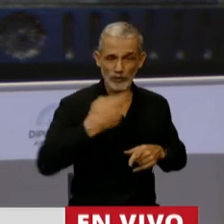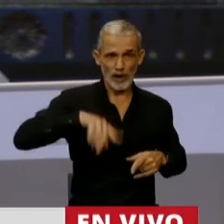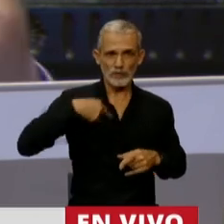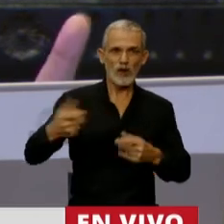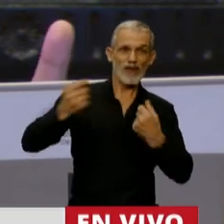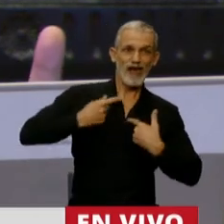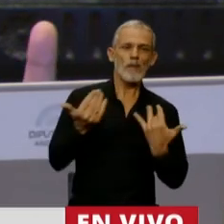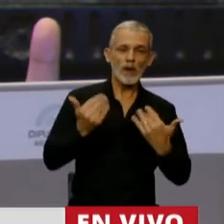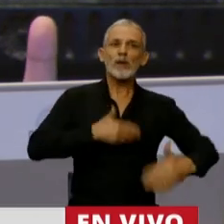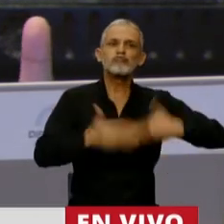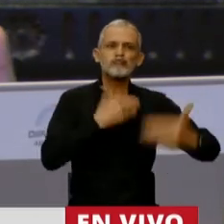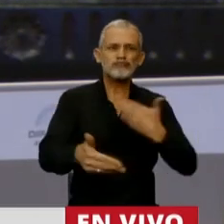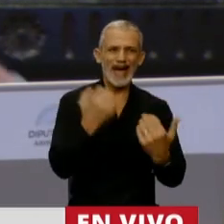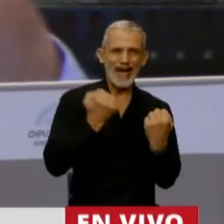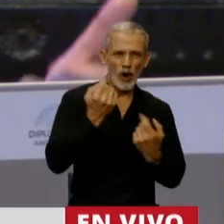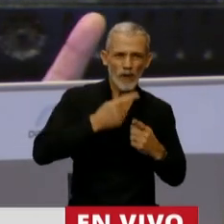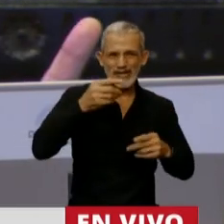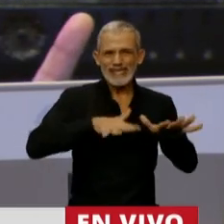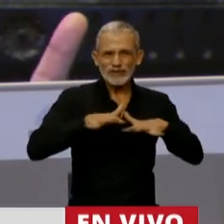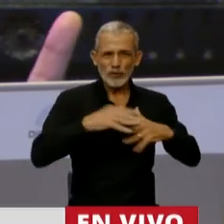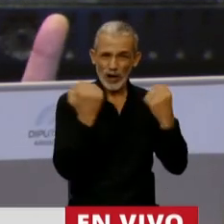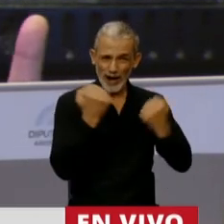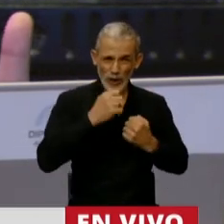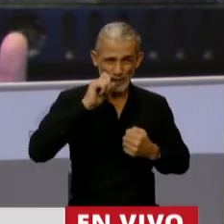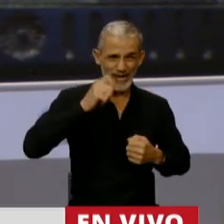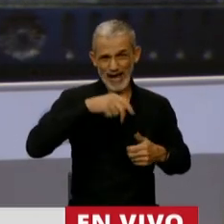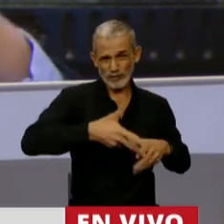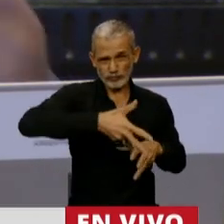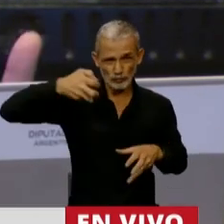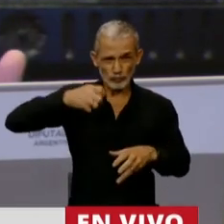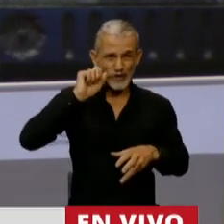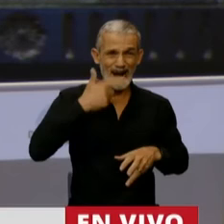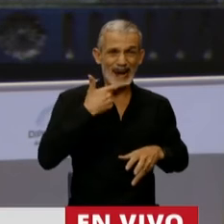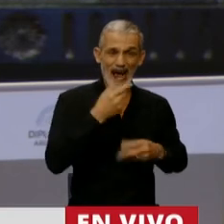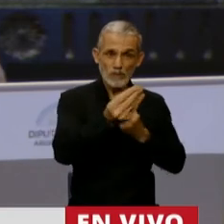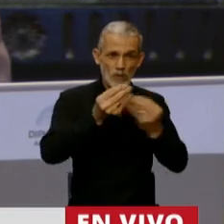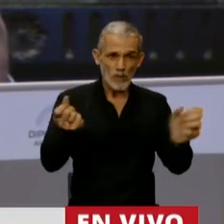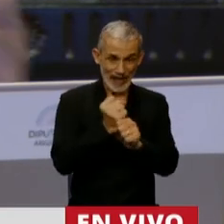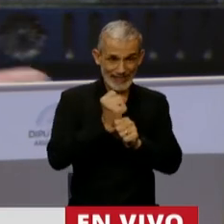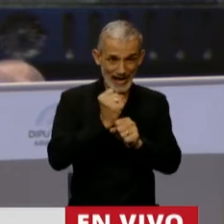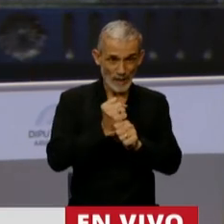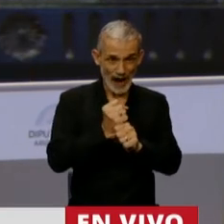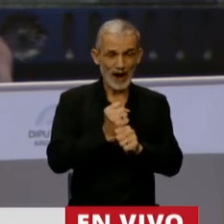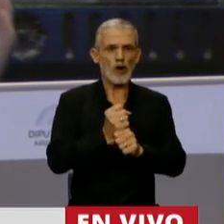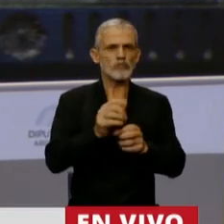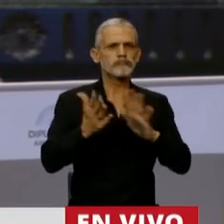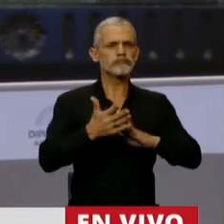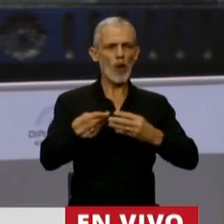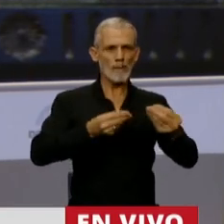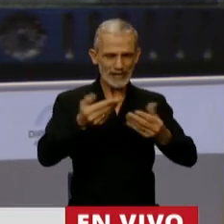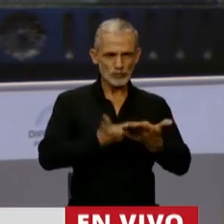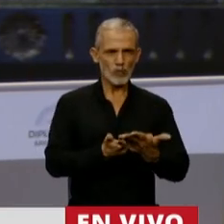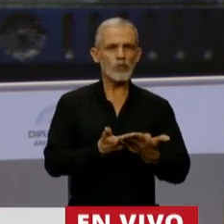nosotros nos permite reactivar la situación económica de nuestra provincia tan compleja, generar fuentes de trabajo, desde ese punto de vista es un